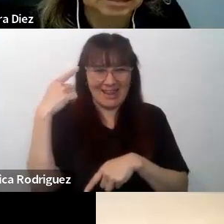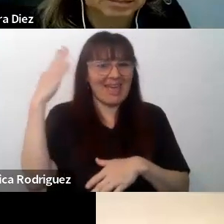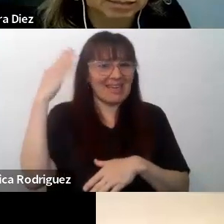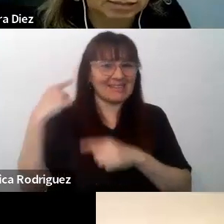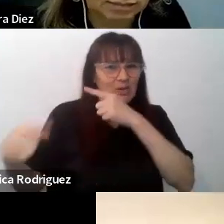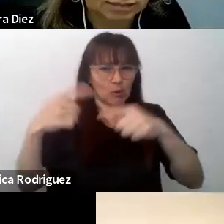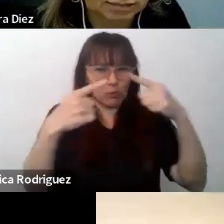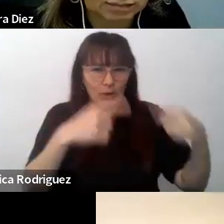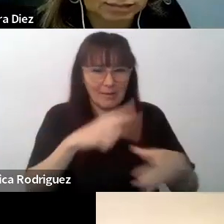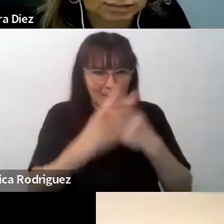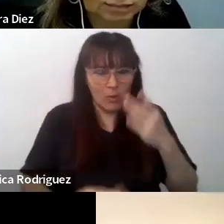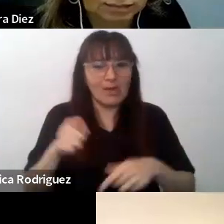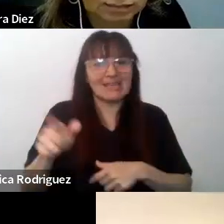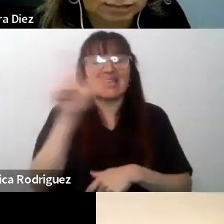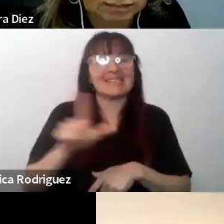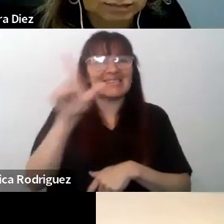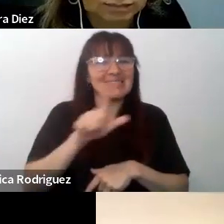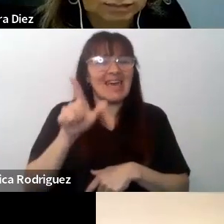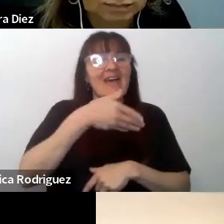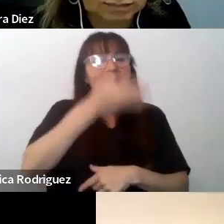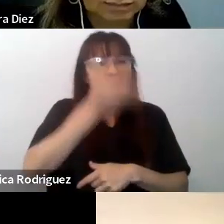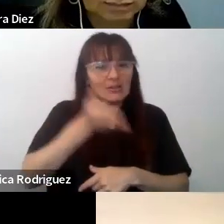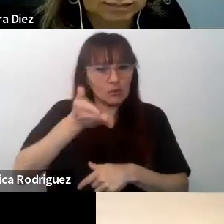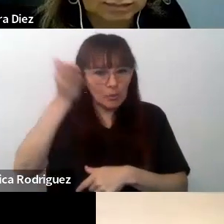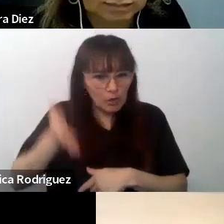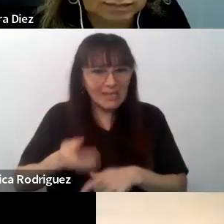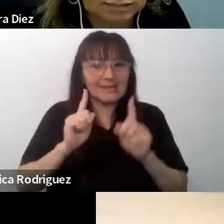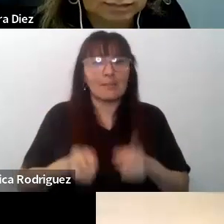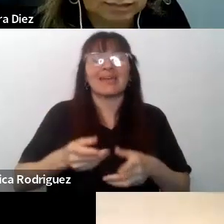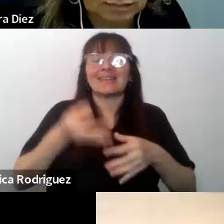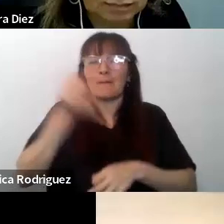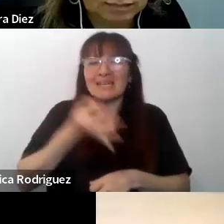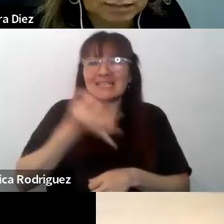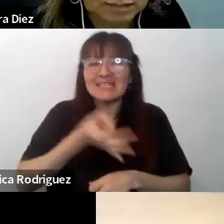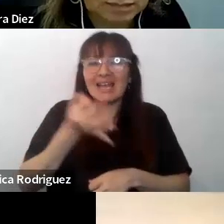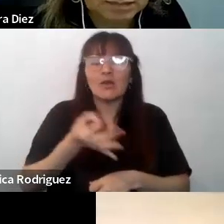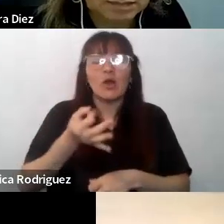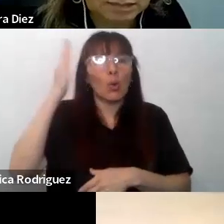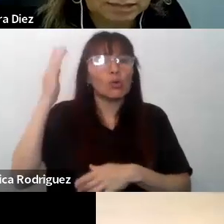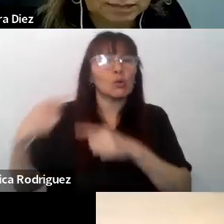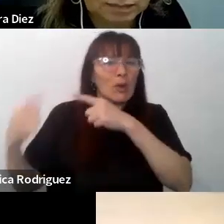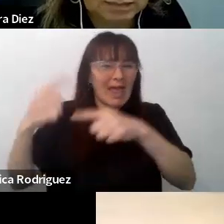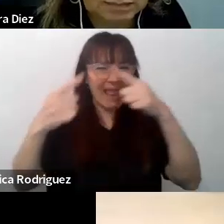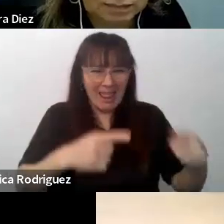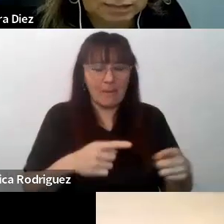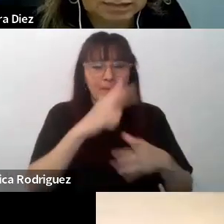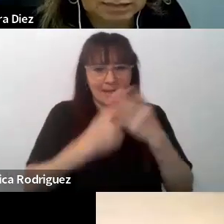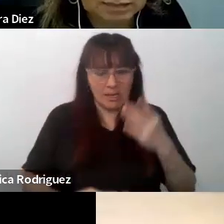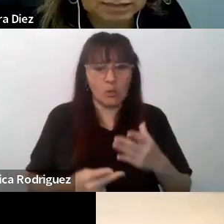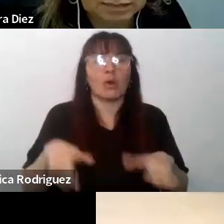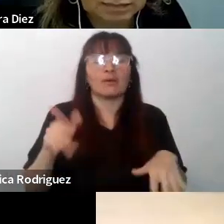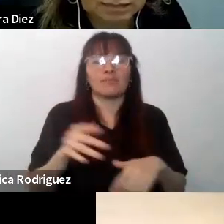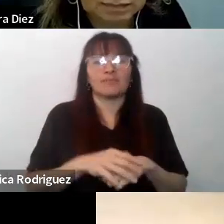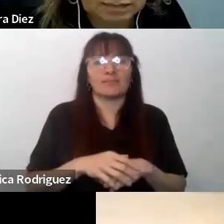Ella es licenciada en Antropología, especialista en Educación Intercultural Bilingüe, doctoranda